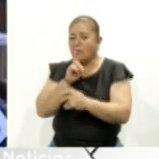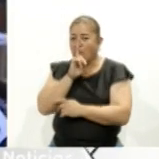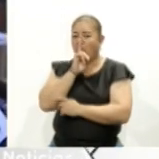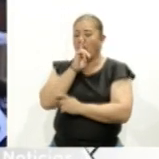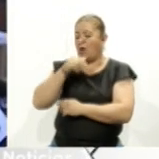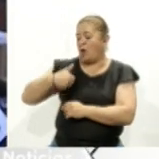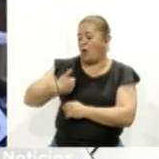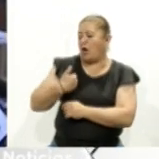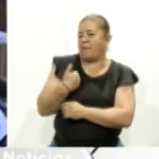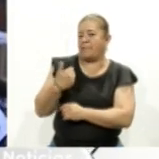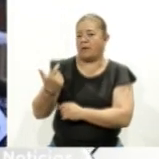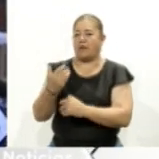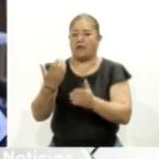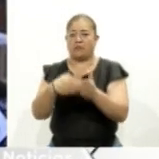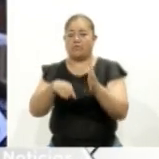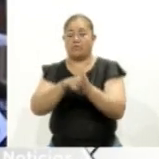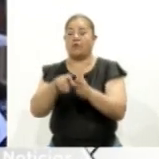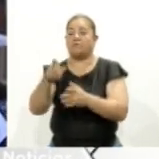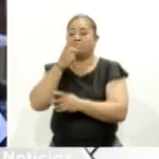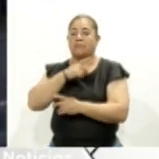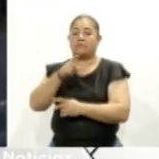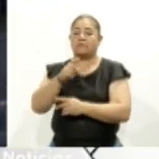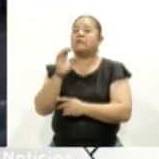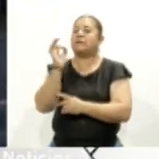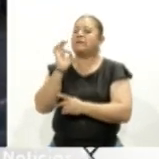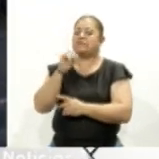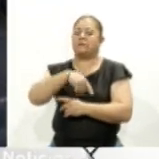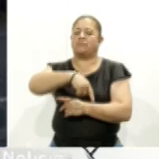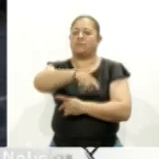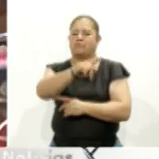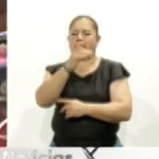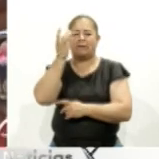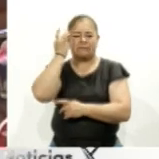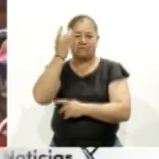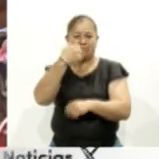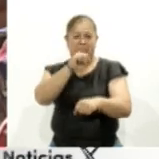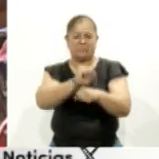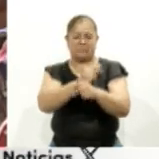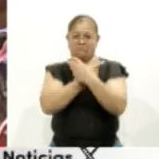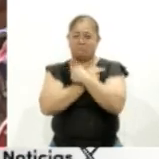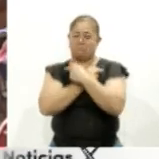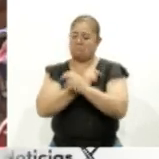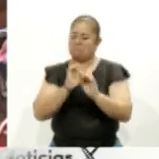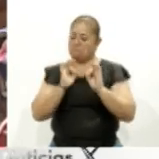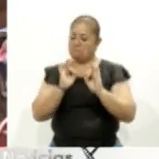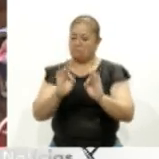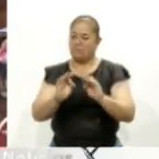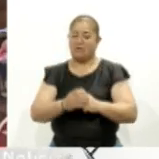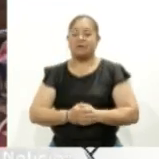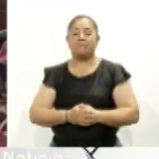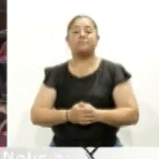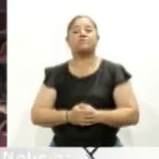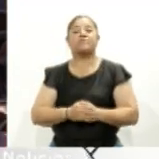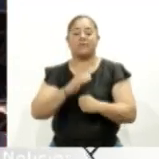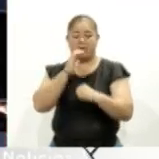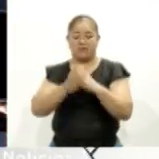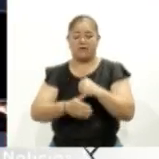Directivo prevé que la ocupación para la temporada de Semana Santa sea buena. Para Coracit Noticias, Ana Sánchez.